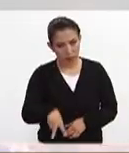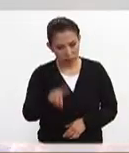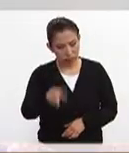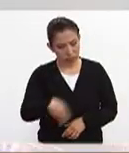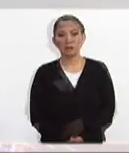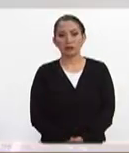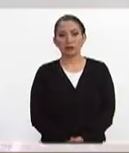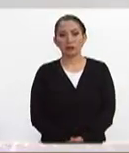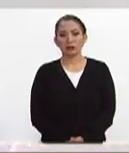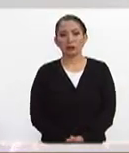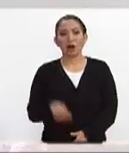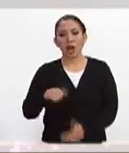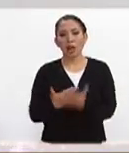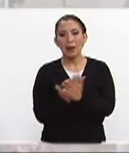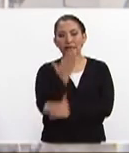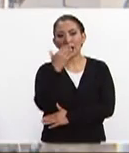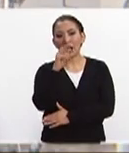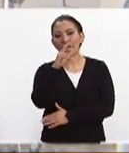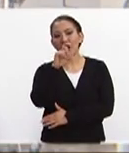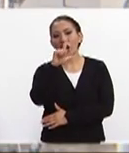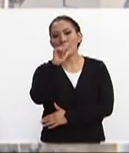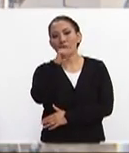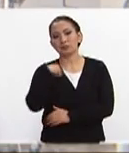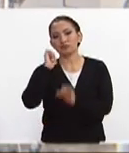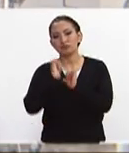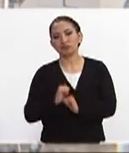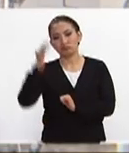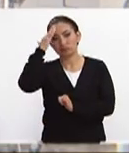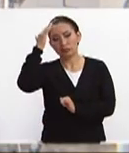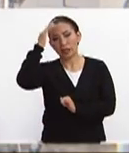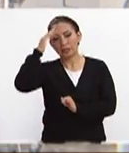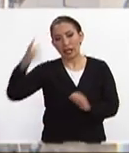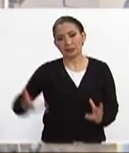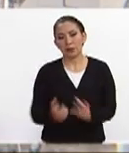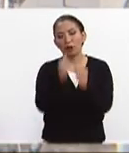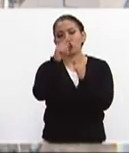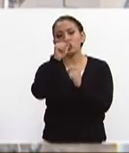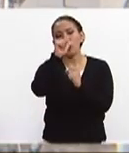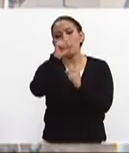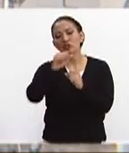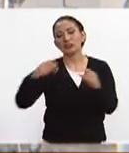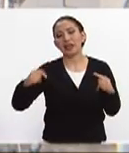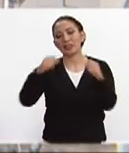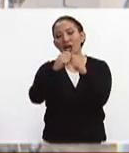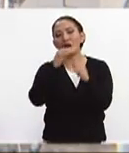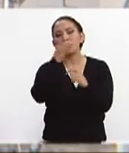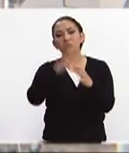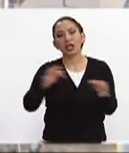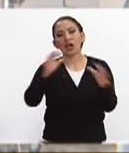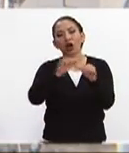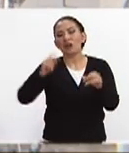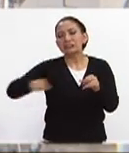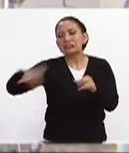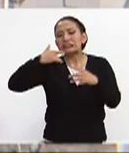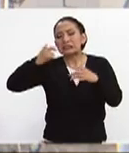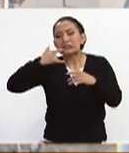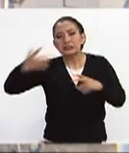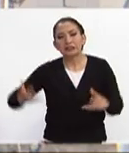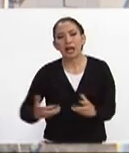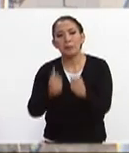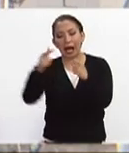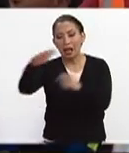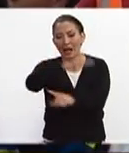esta mañana Rafael López López comandante de brigada de rescate Topos Tlatelolco nos habló sobre los esfuerzos de